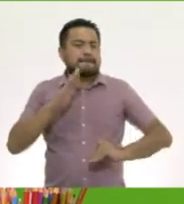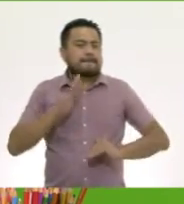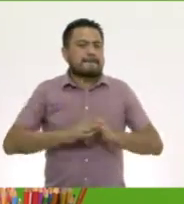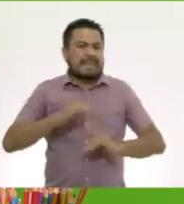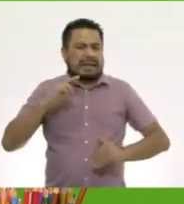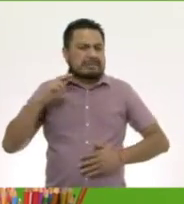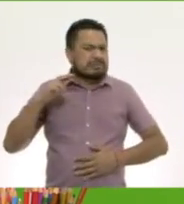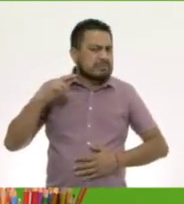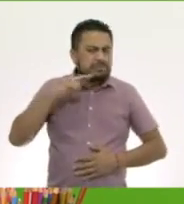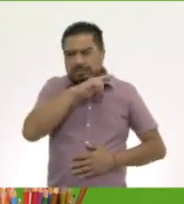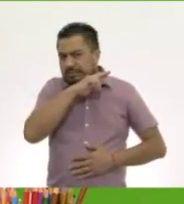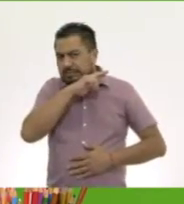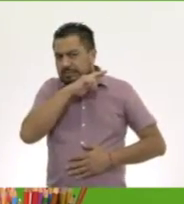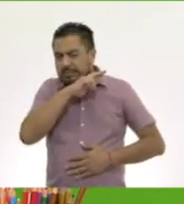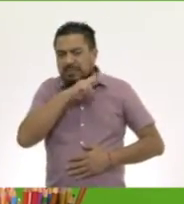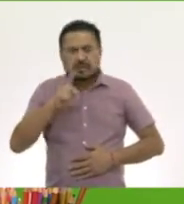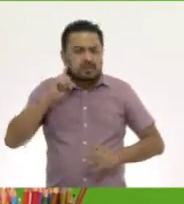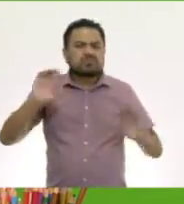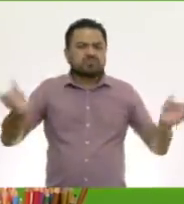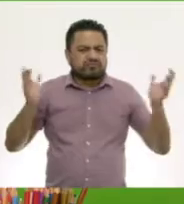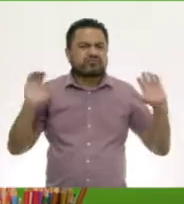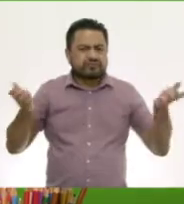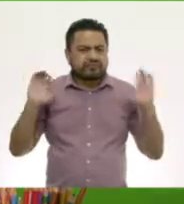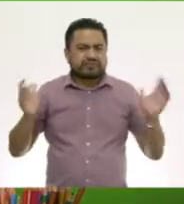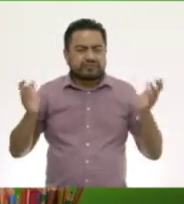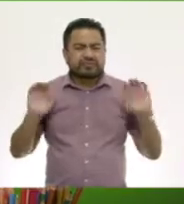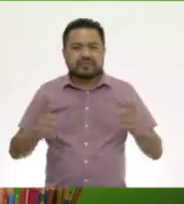rápida? ¿Qué suena la música?